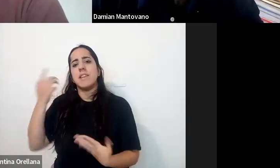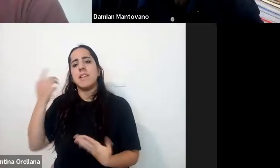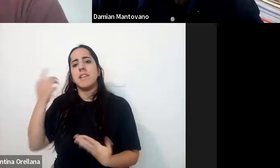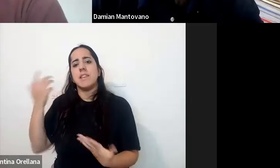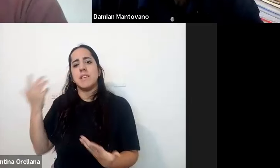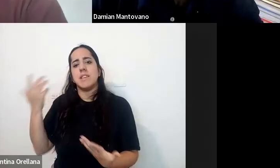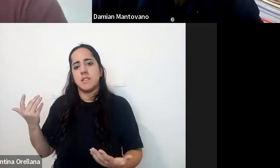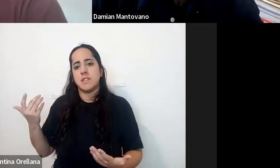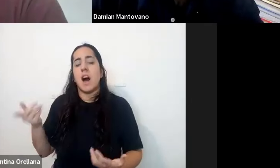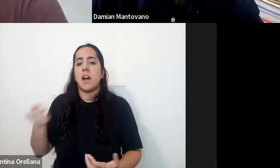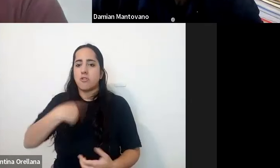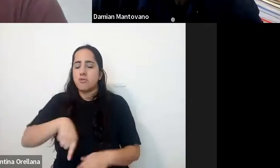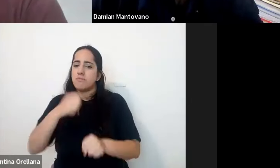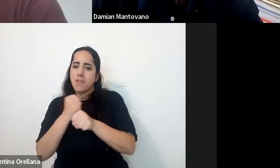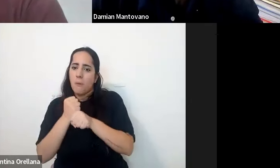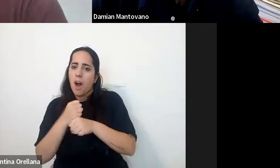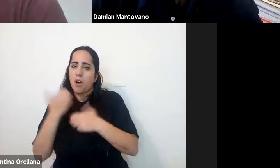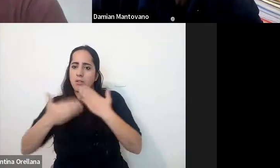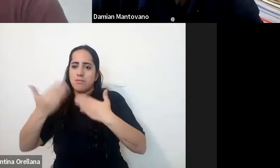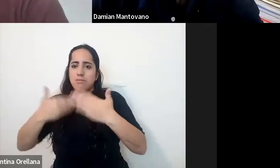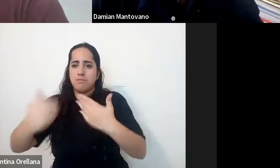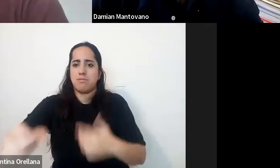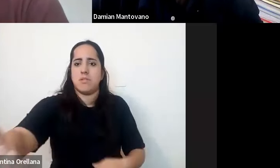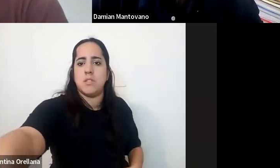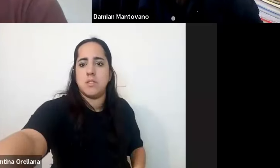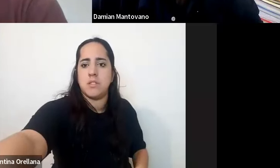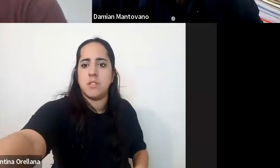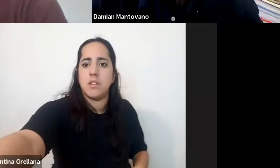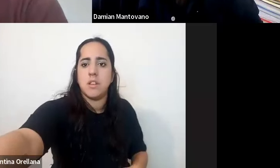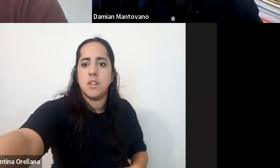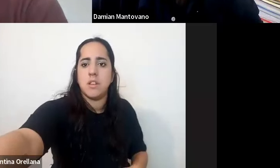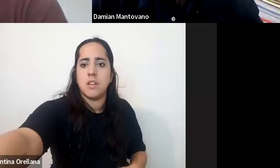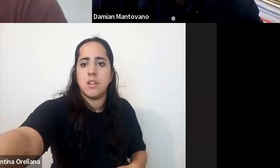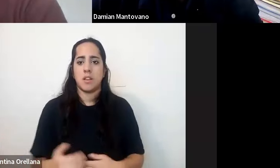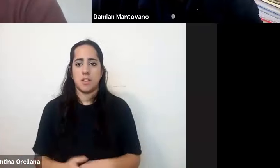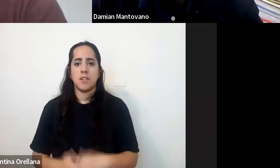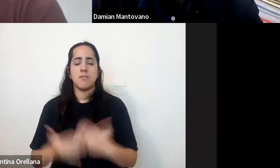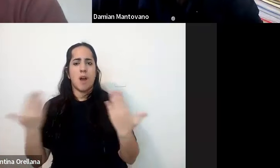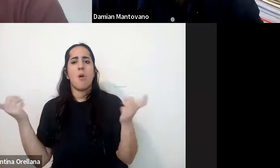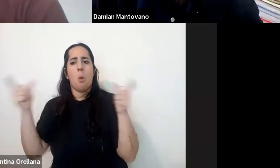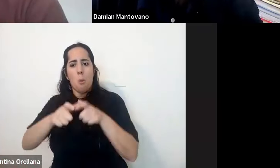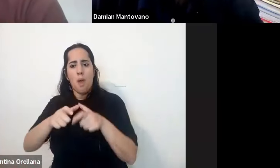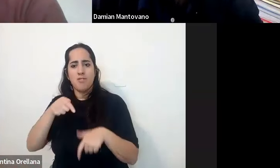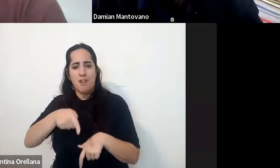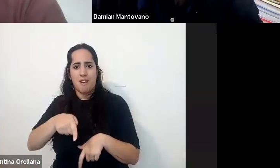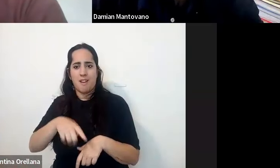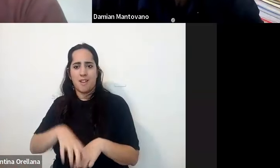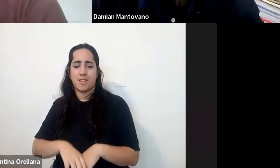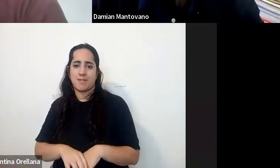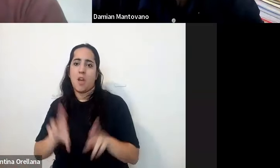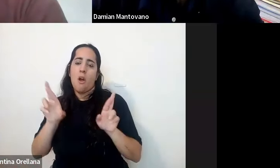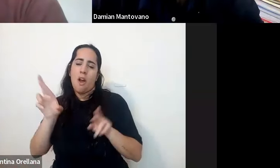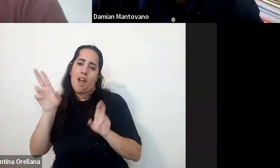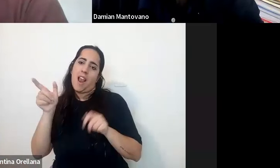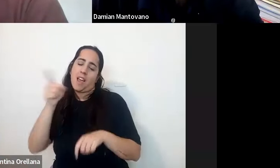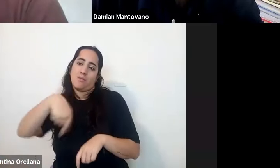nuestro propio trabajo nuestro rol hasta nuestra propia formación así que bueno celebro el encuentro y nada espero que todos los que hayan